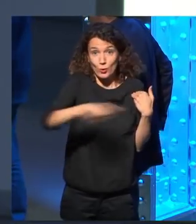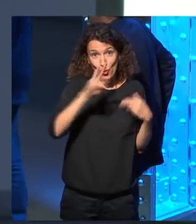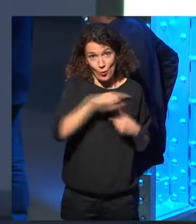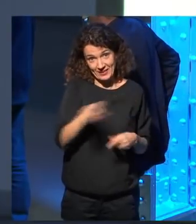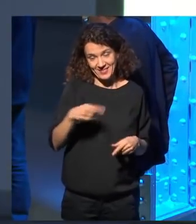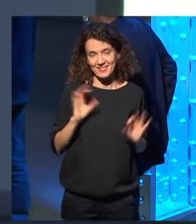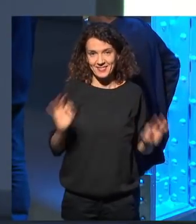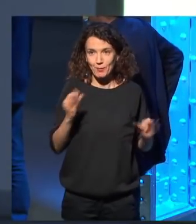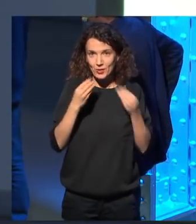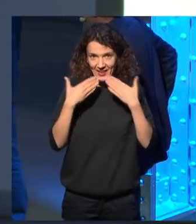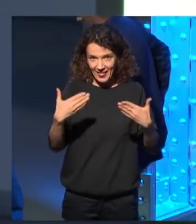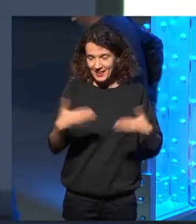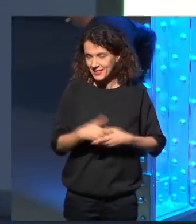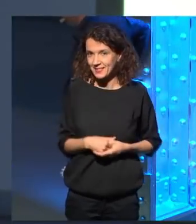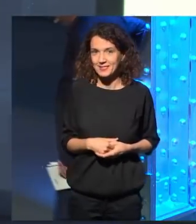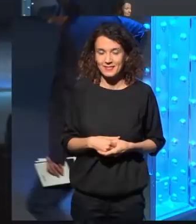de nosotros. Muchas gracias.